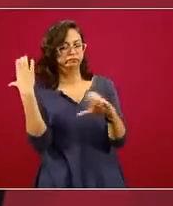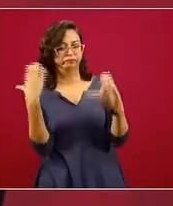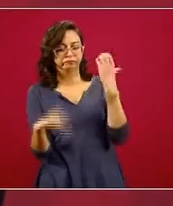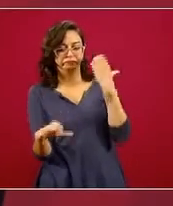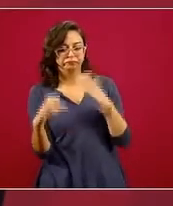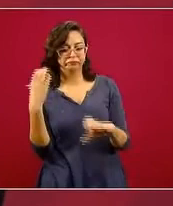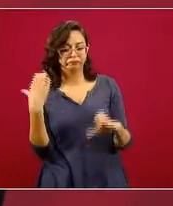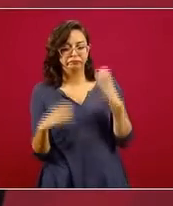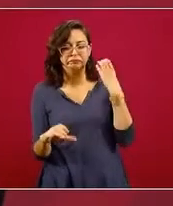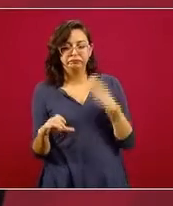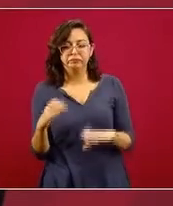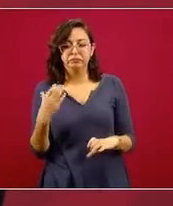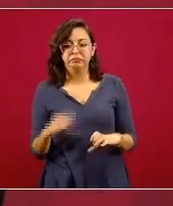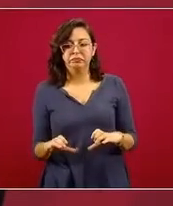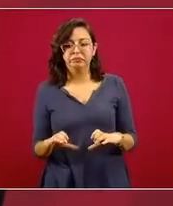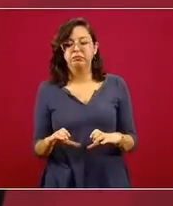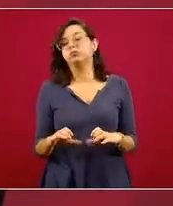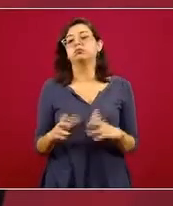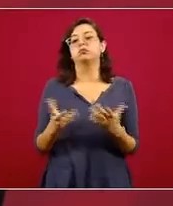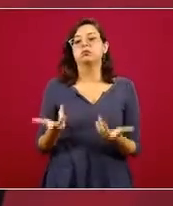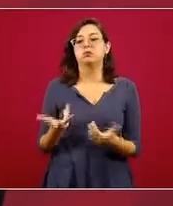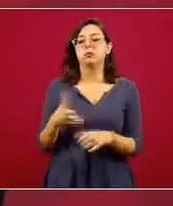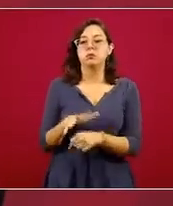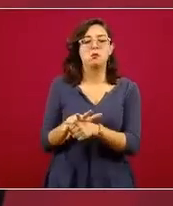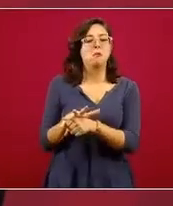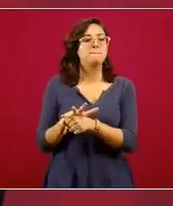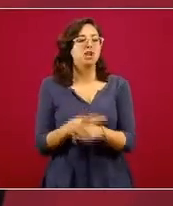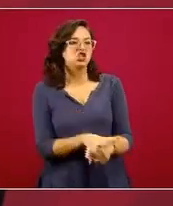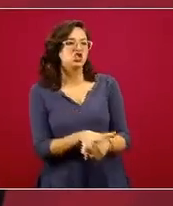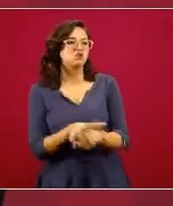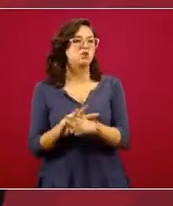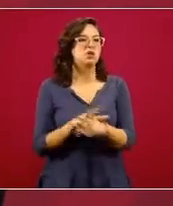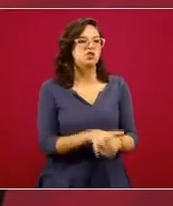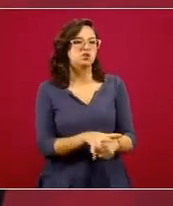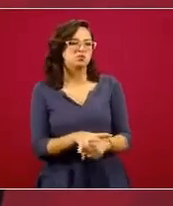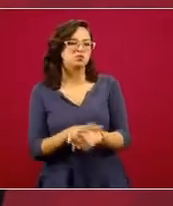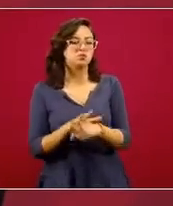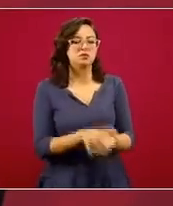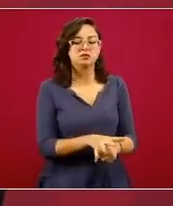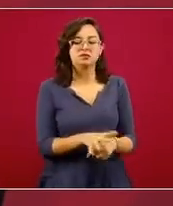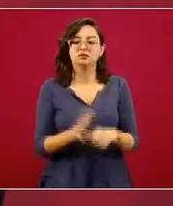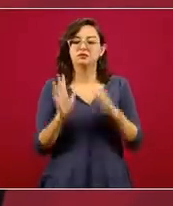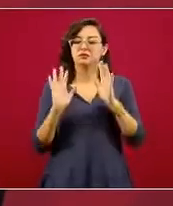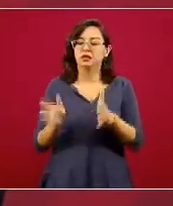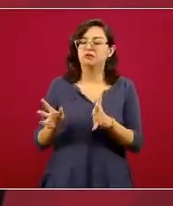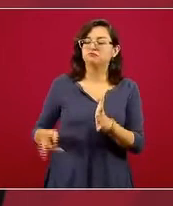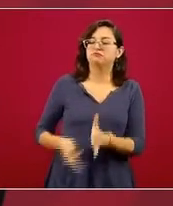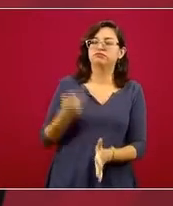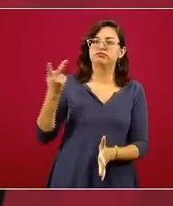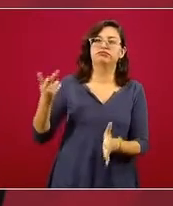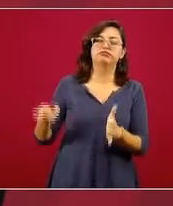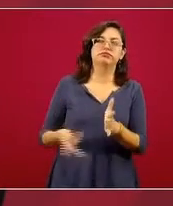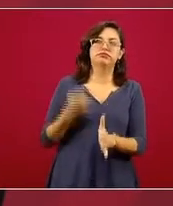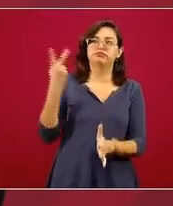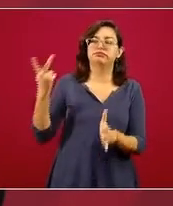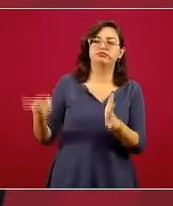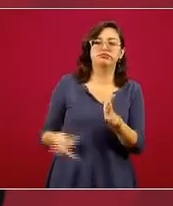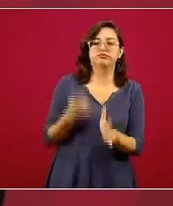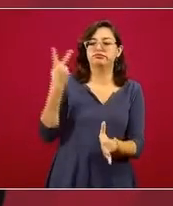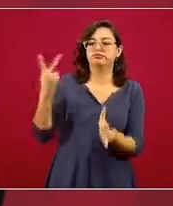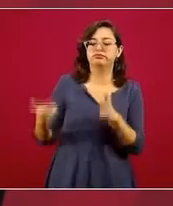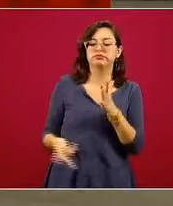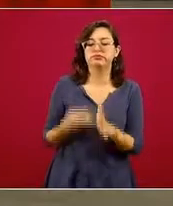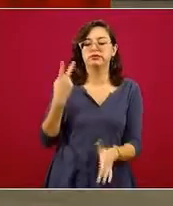mensaje, han estado presionando. Lo comentábamos hace un par de días, bueno, lo hemos comentado n veces, lo hemos visto en primeras